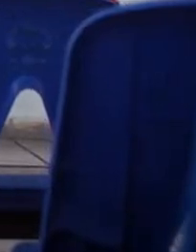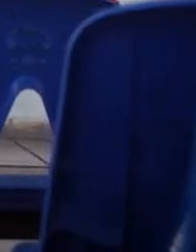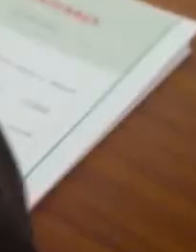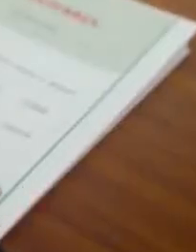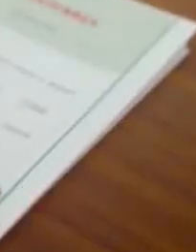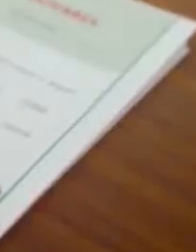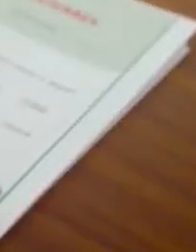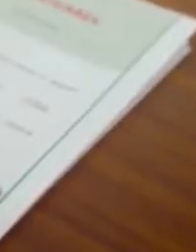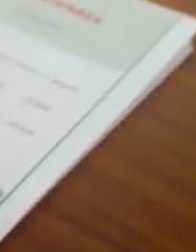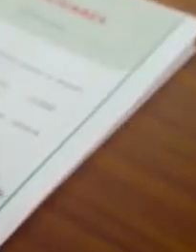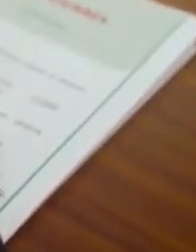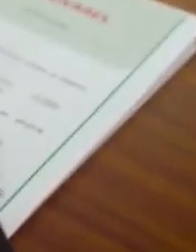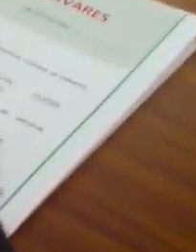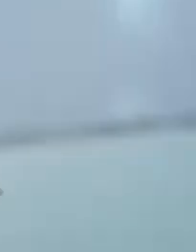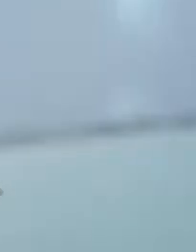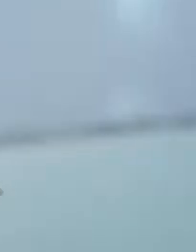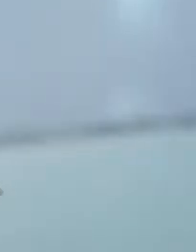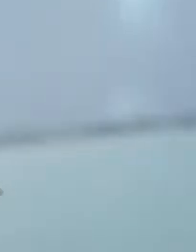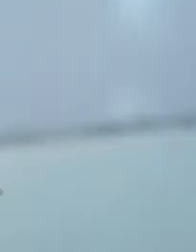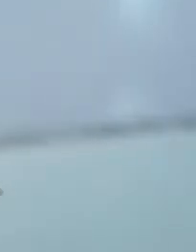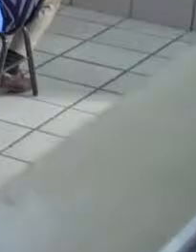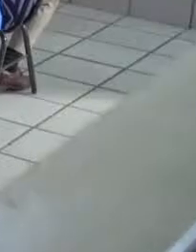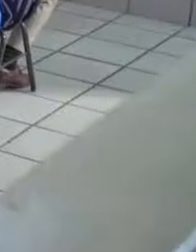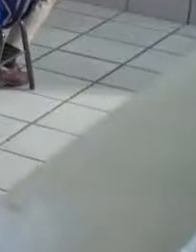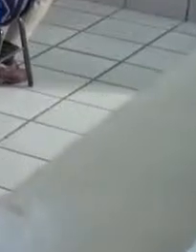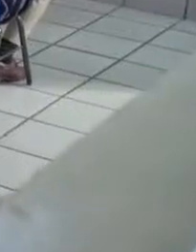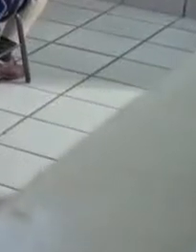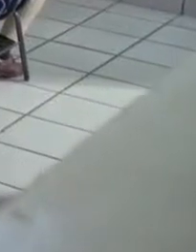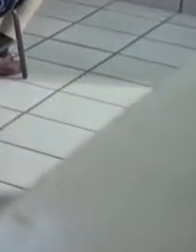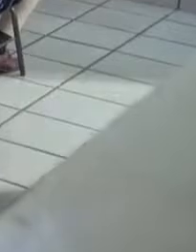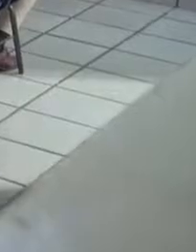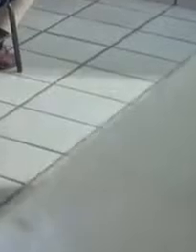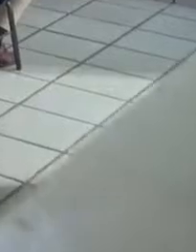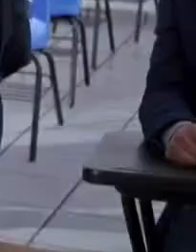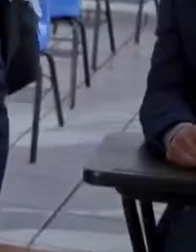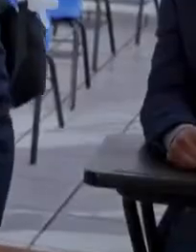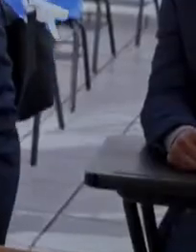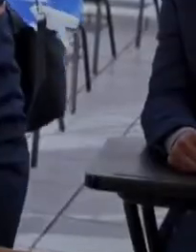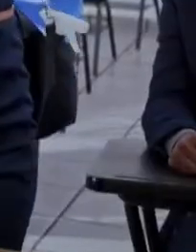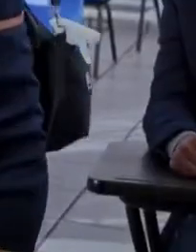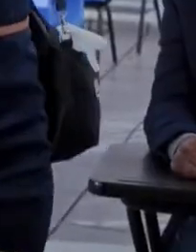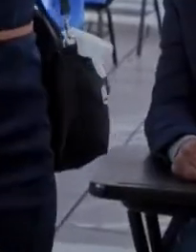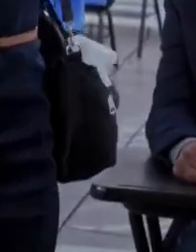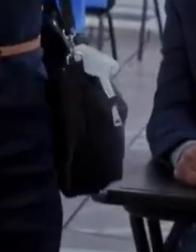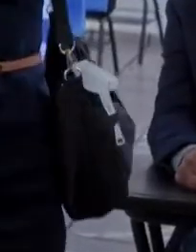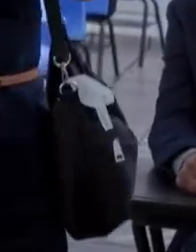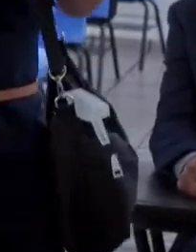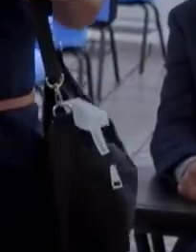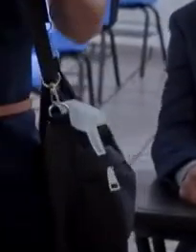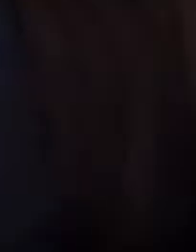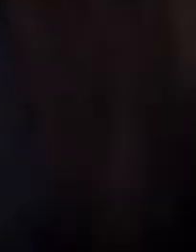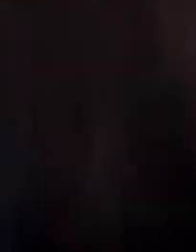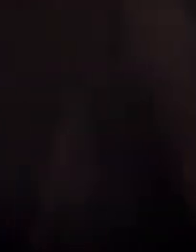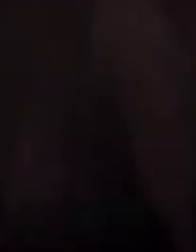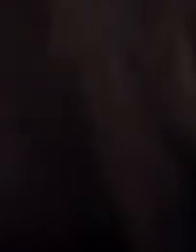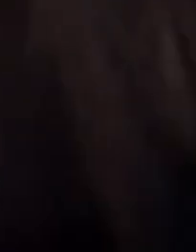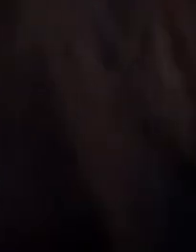B. Busca otras instituciones para pedir apoyo. B. Acércate con padres, madres y familiares para dialogar.